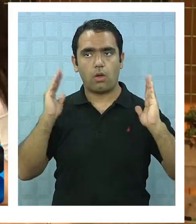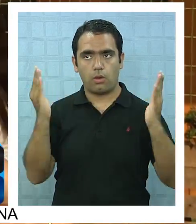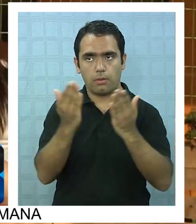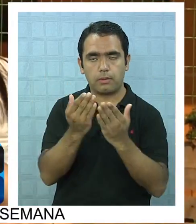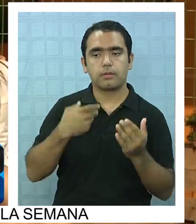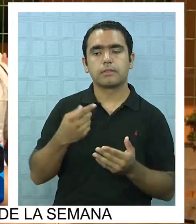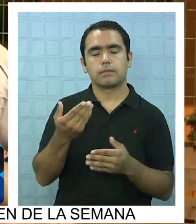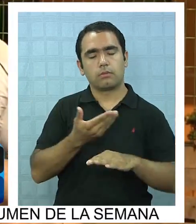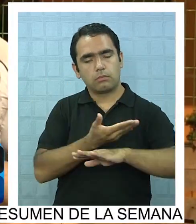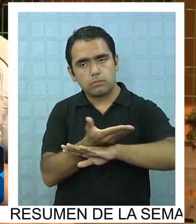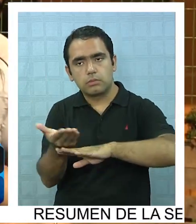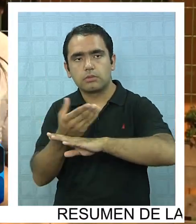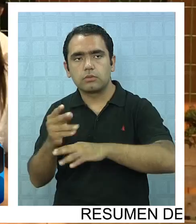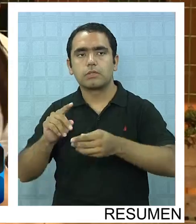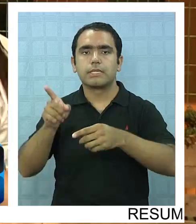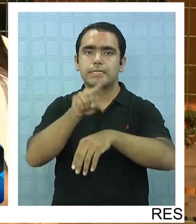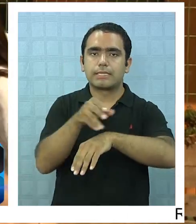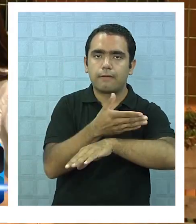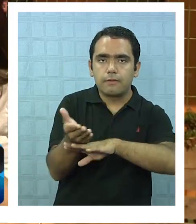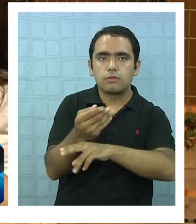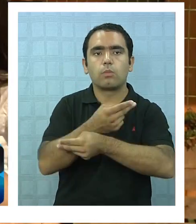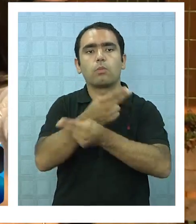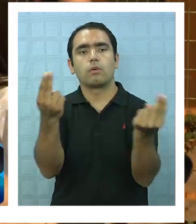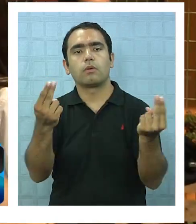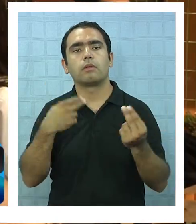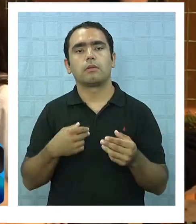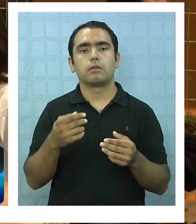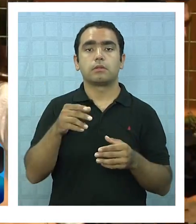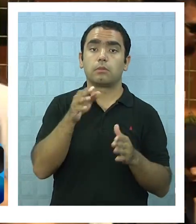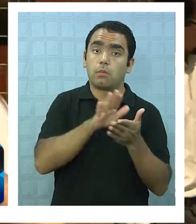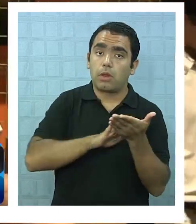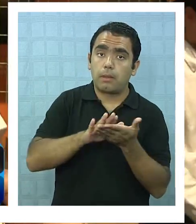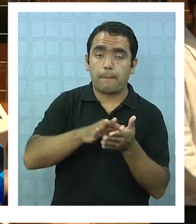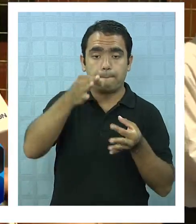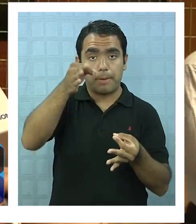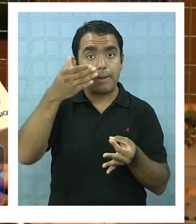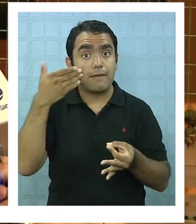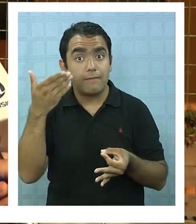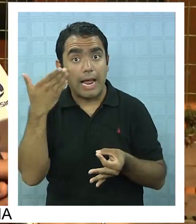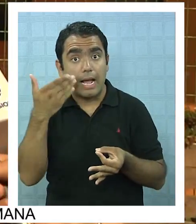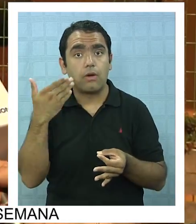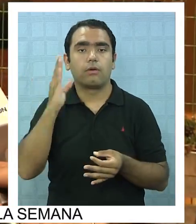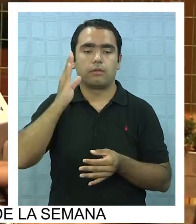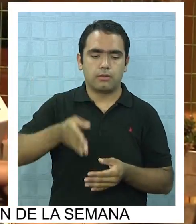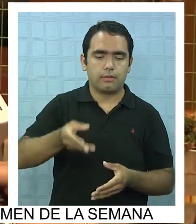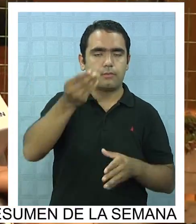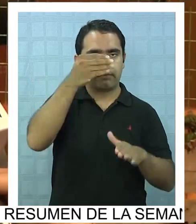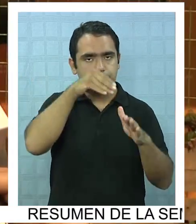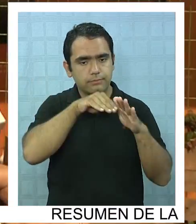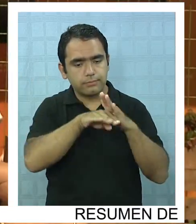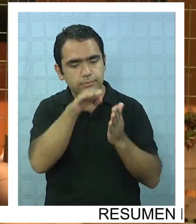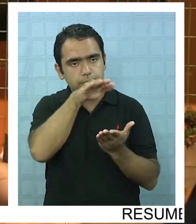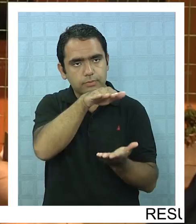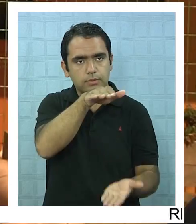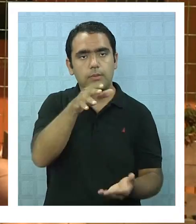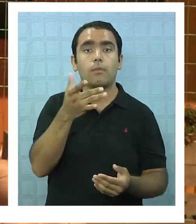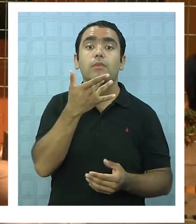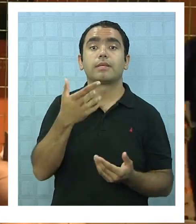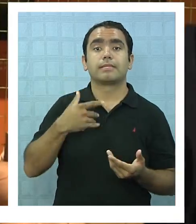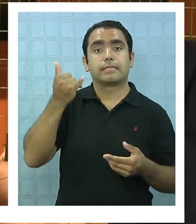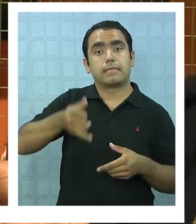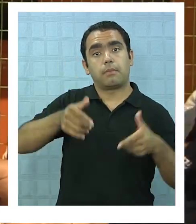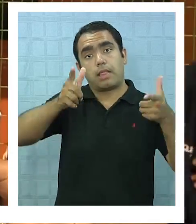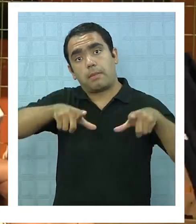todos los servicios públicos para por ejemplo empezar a reciclar papel blanco. En todas las oficinas administrativas a veces hay harto que